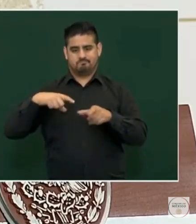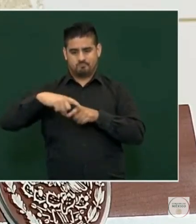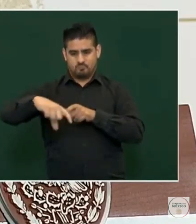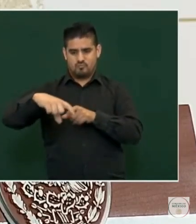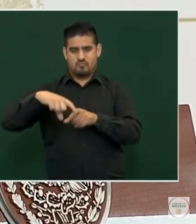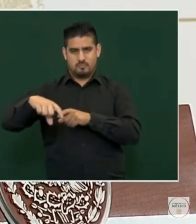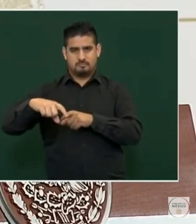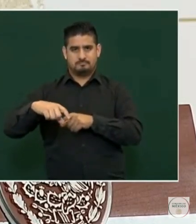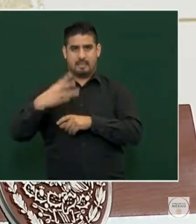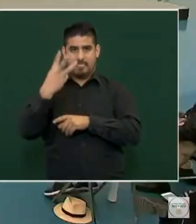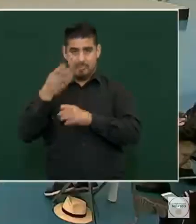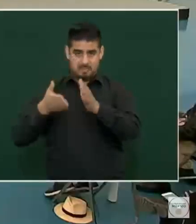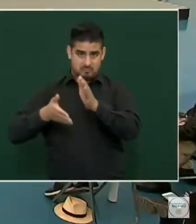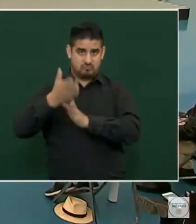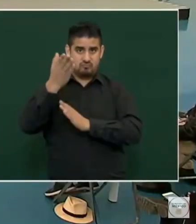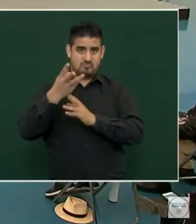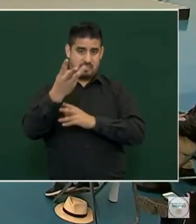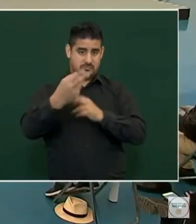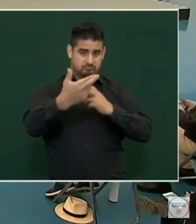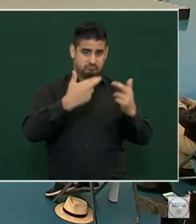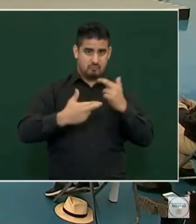tres de ida y tres de regreso,